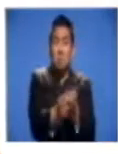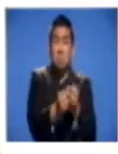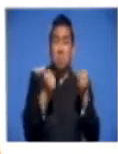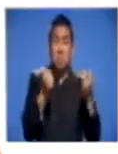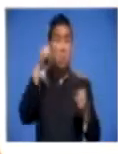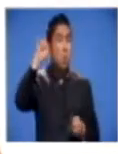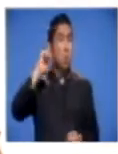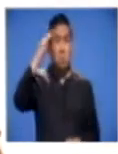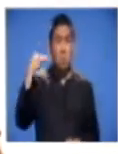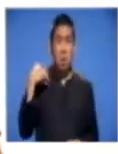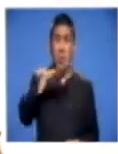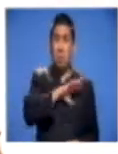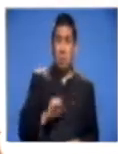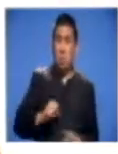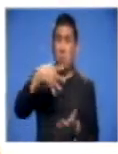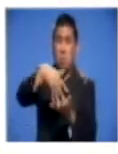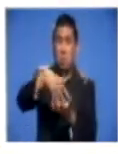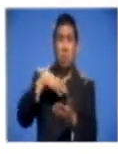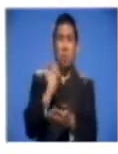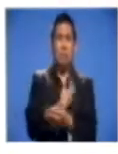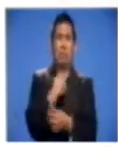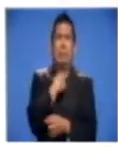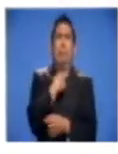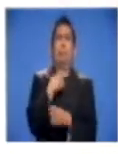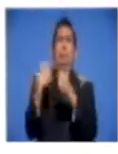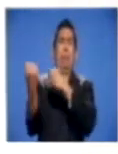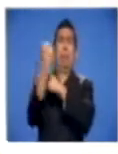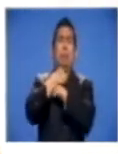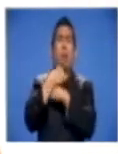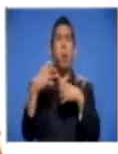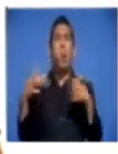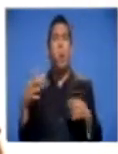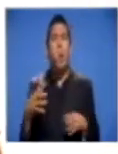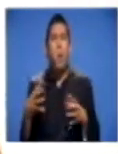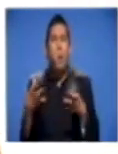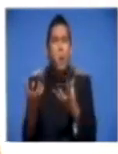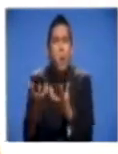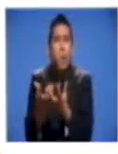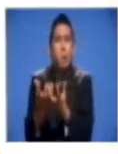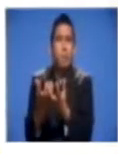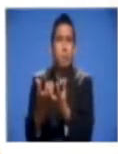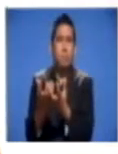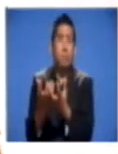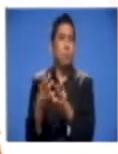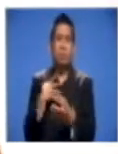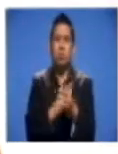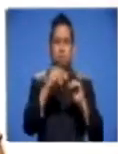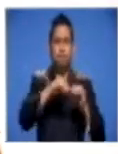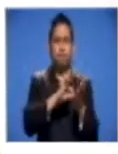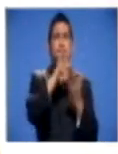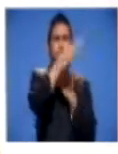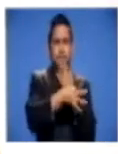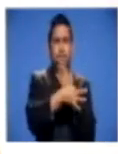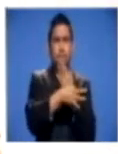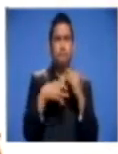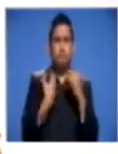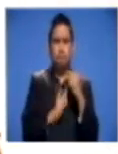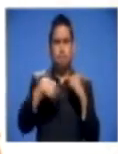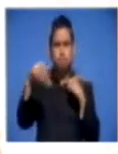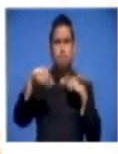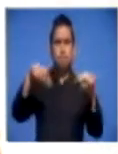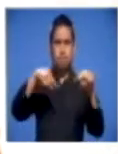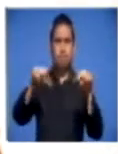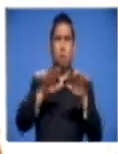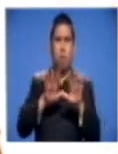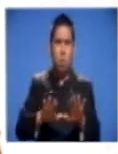que estamos de rodillas porque así nos tienden los delincuentes. Con nuestros planes vamos a aliviar y